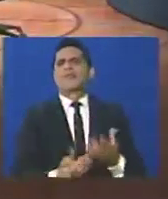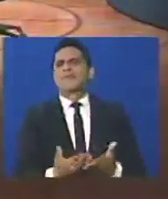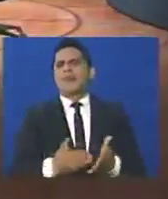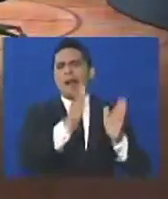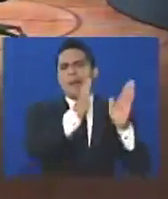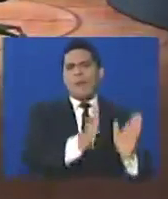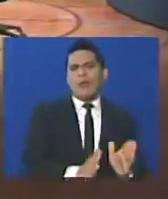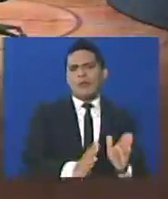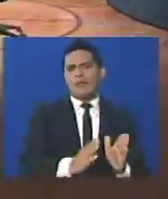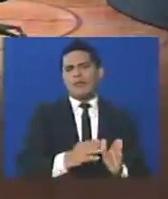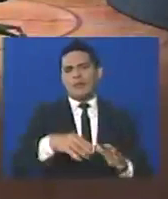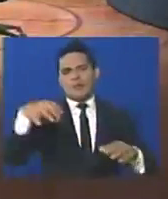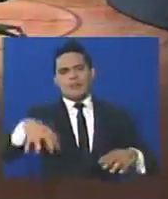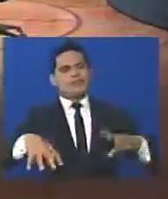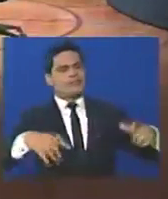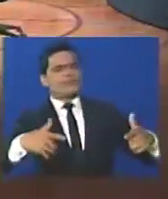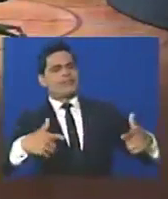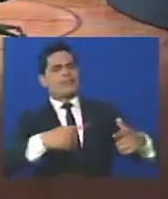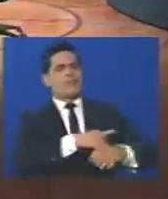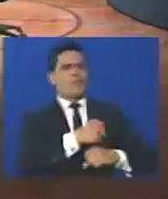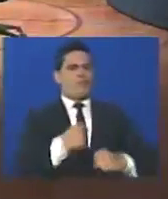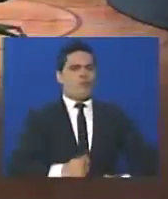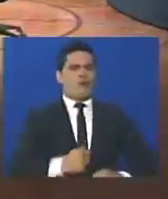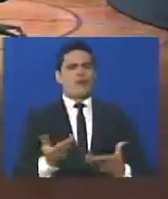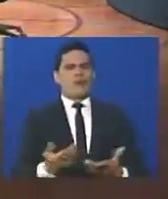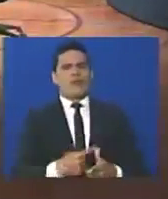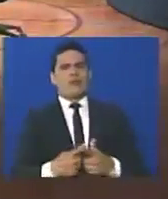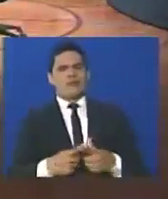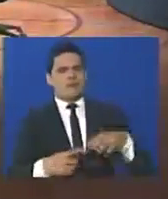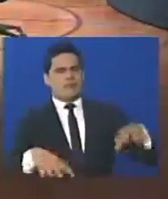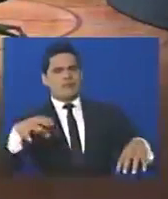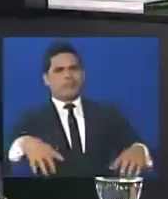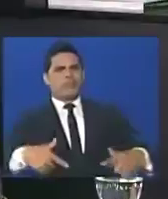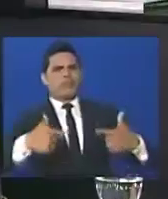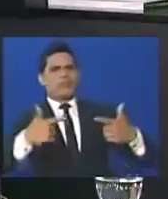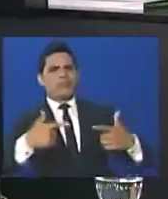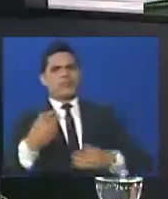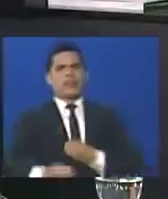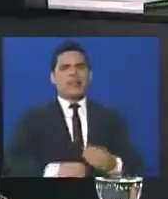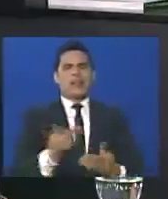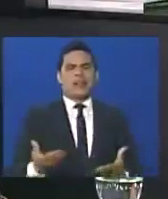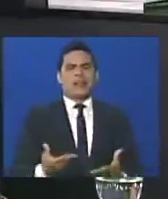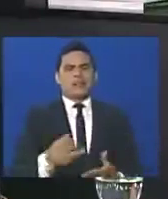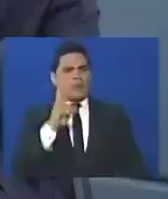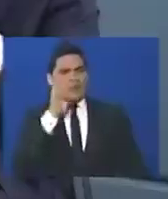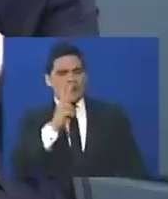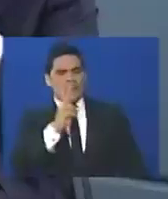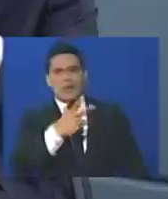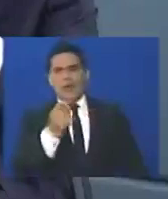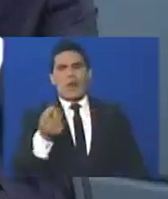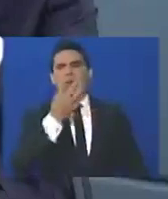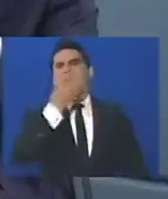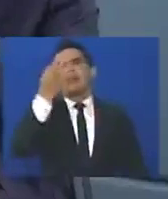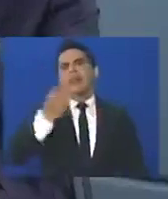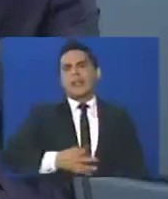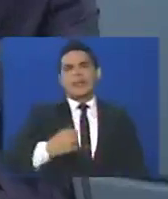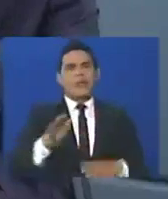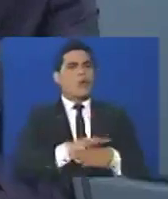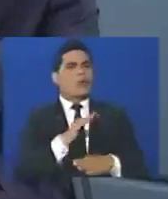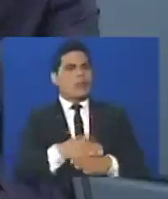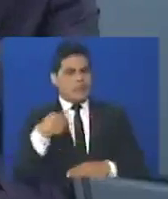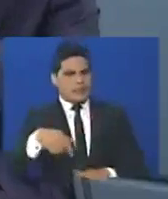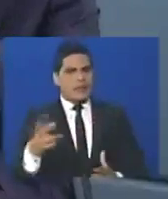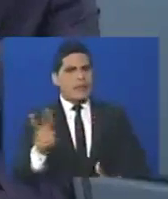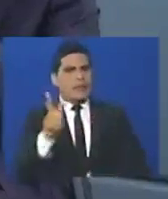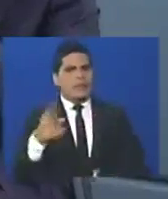posiciones más extremas y radicales. Entonces la polarización, entre otras cosas, es una falsificación de la realidad, de la compleja y heterogénea